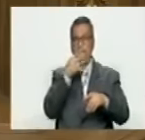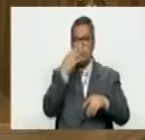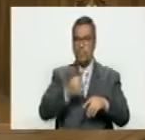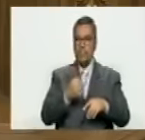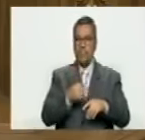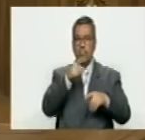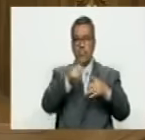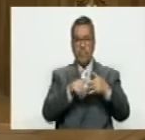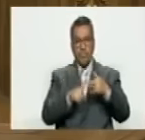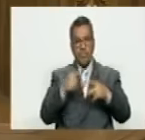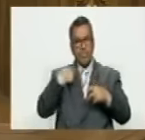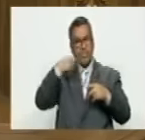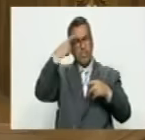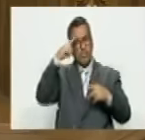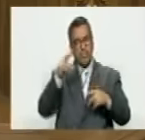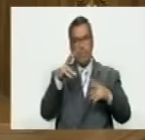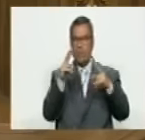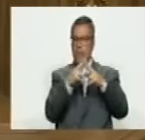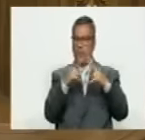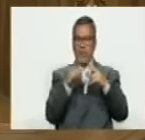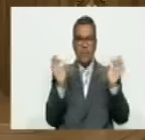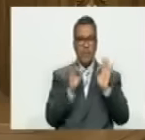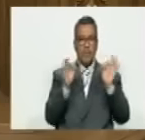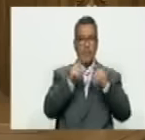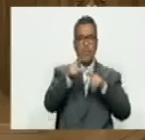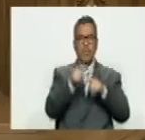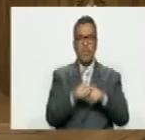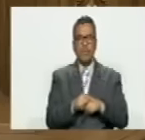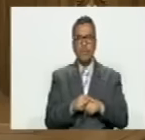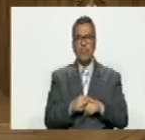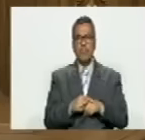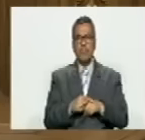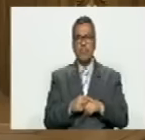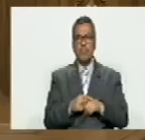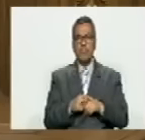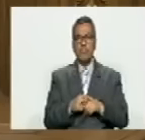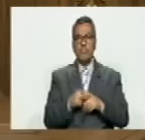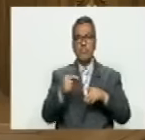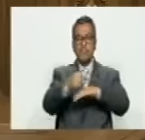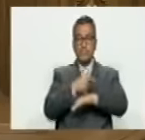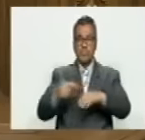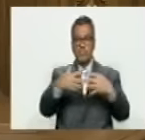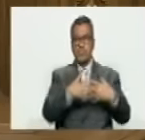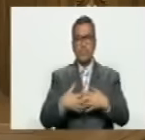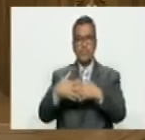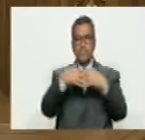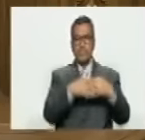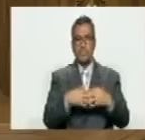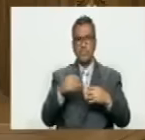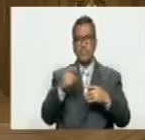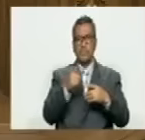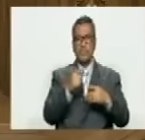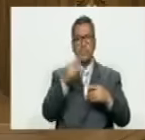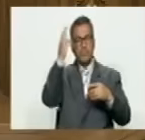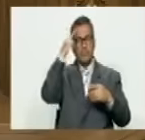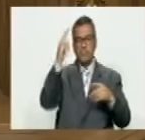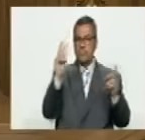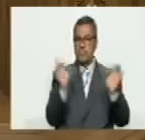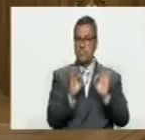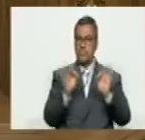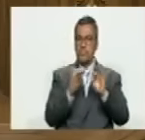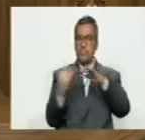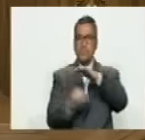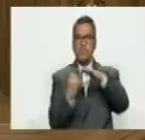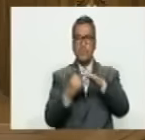y hay una parte que creo que no se conoce mucho que quisiera ponerle más énfasis el gobierno de Estados Unidos ustedes saben bien no reconoce las